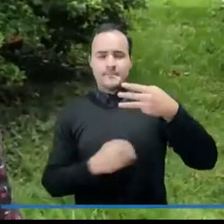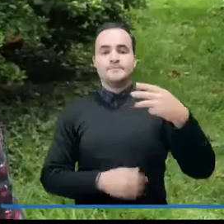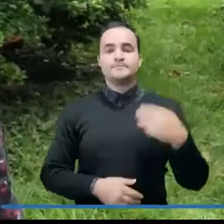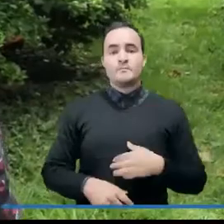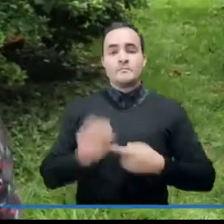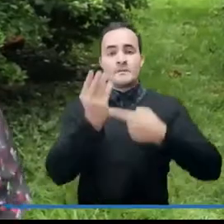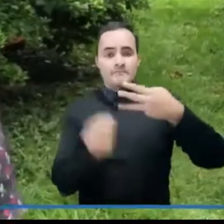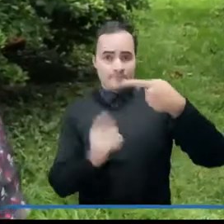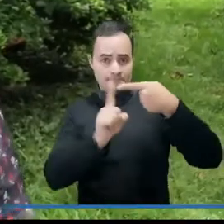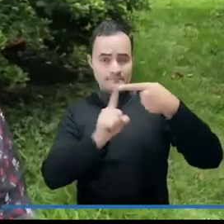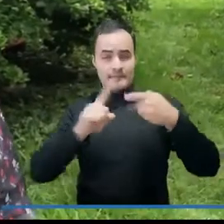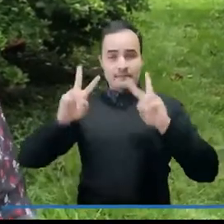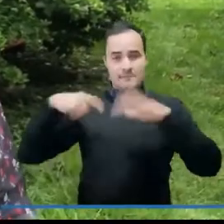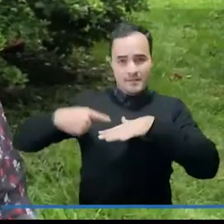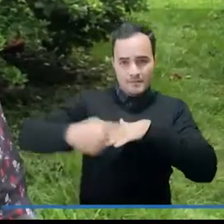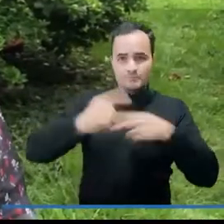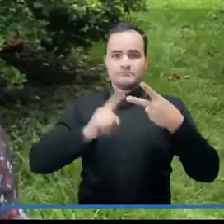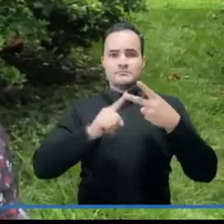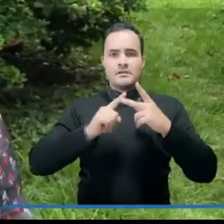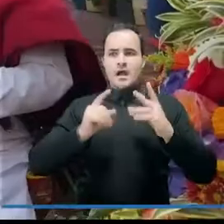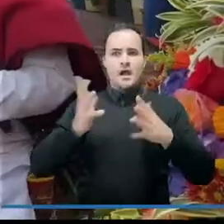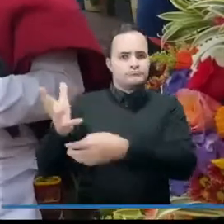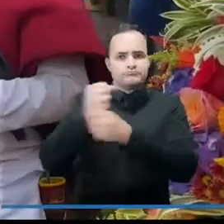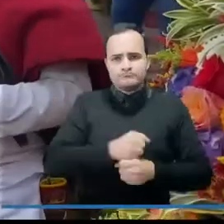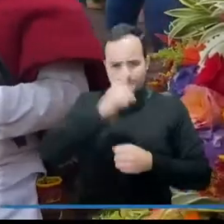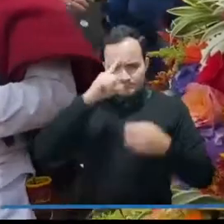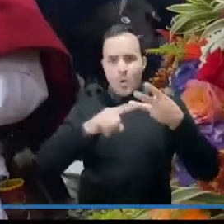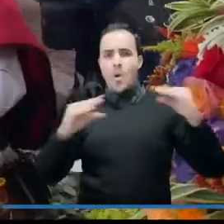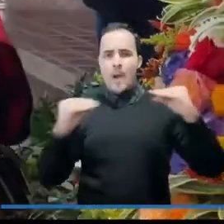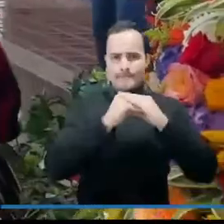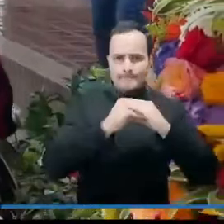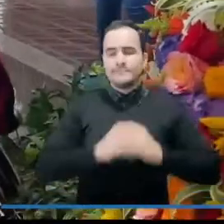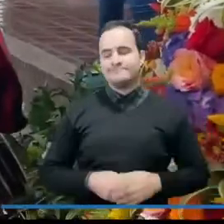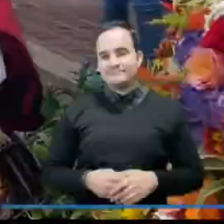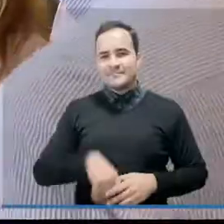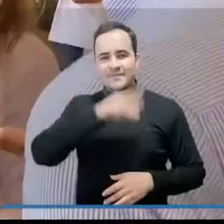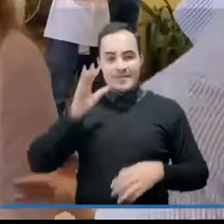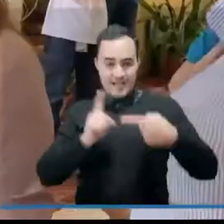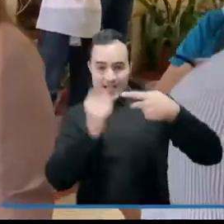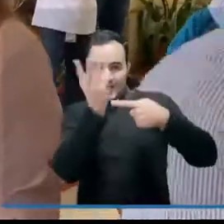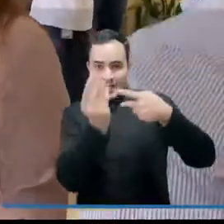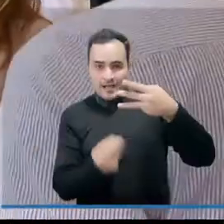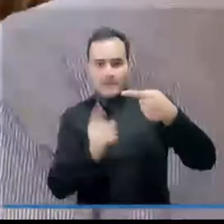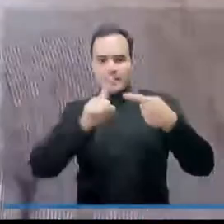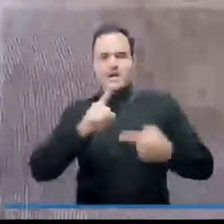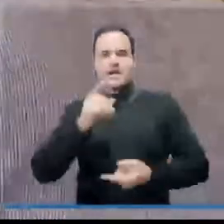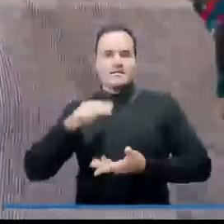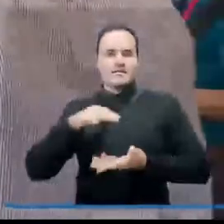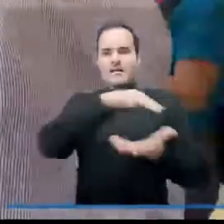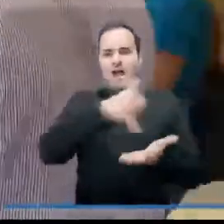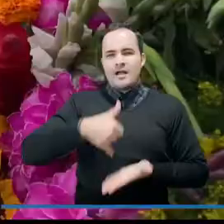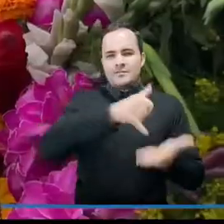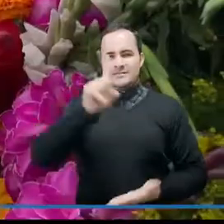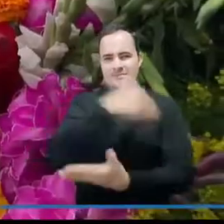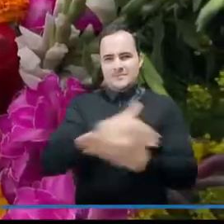categorías, el de tradición, adopción y adaptación. Para las fincas vamos a tener por cada categoría un premio de seis millones